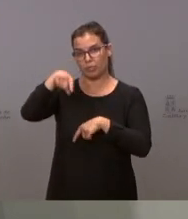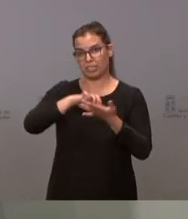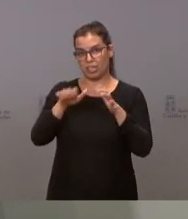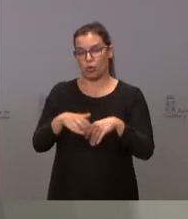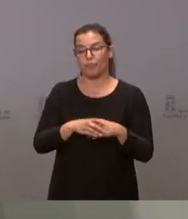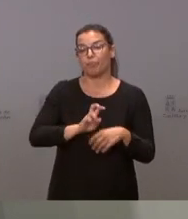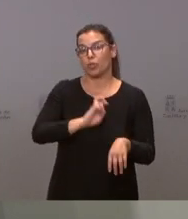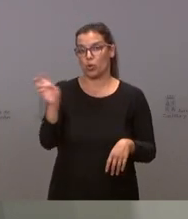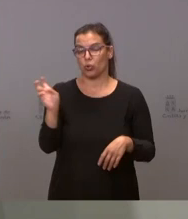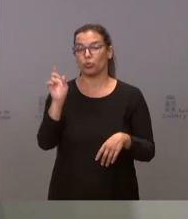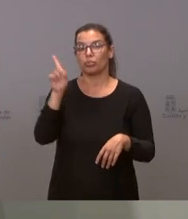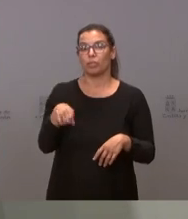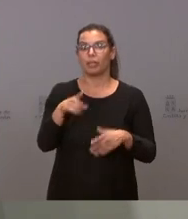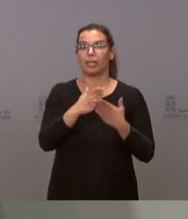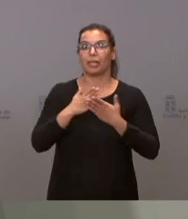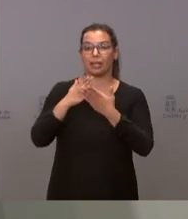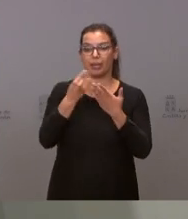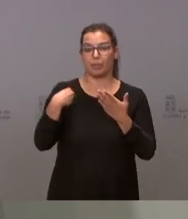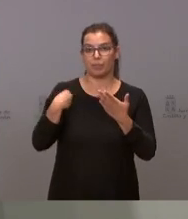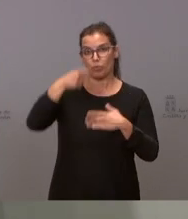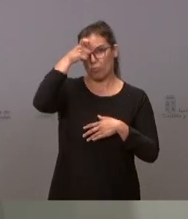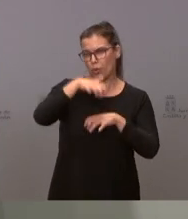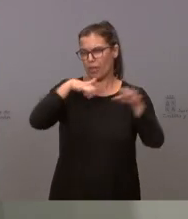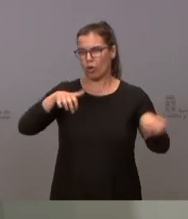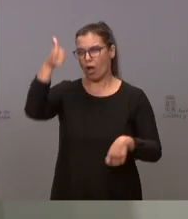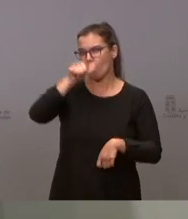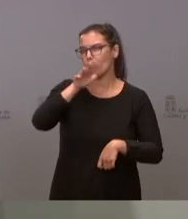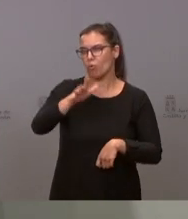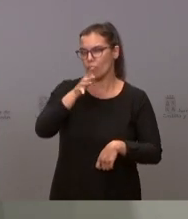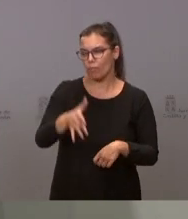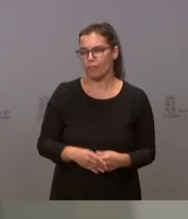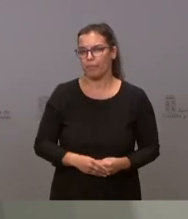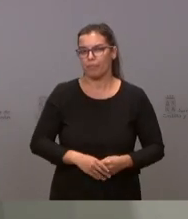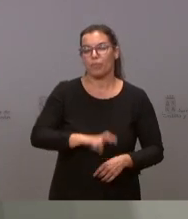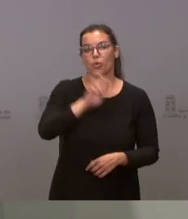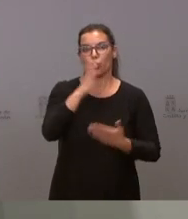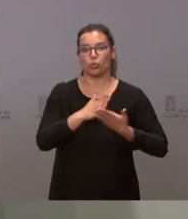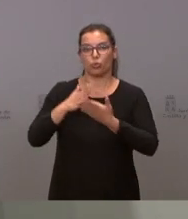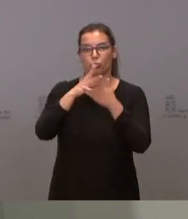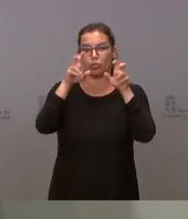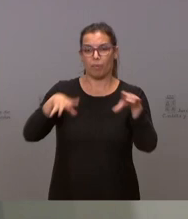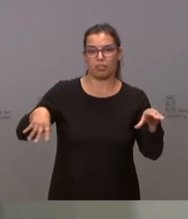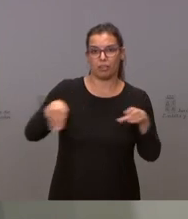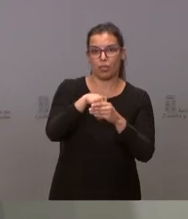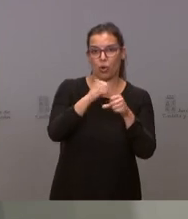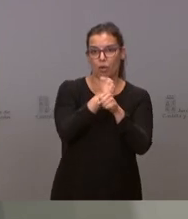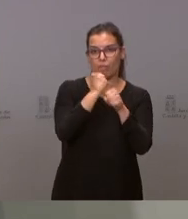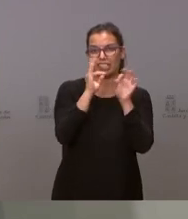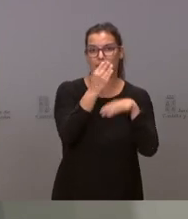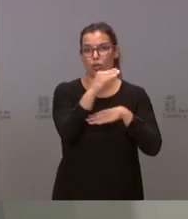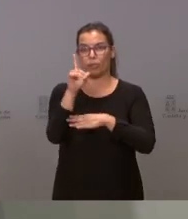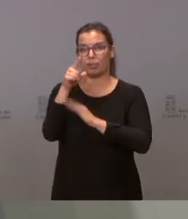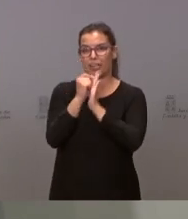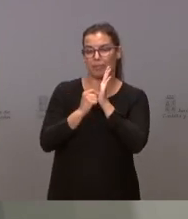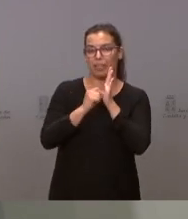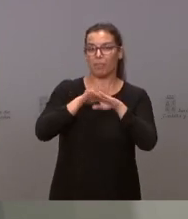León, otro sobre masculinización en el mundo rural, otro sobre inserción y empleo joven y la evaluación de medidas y